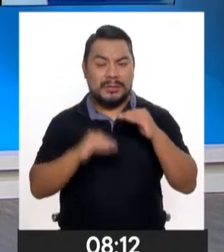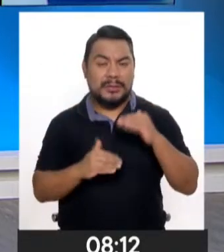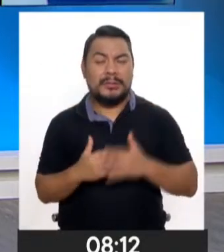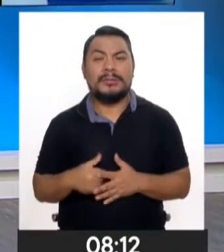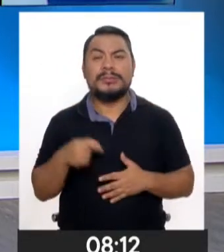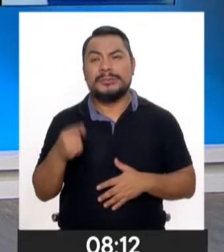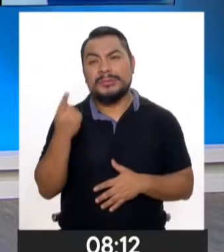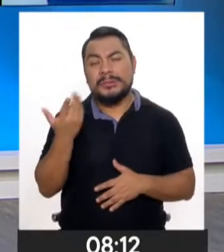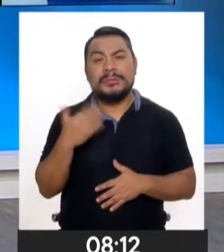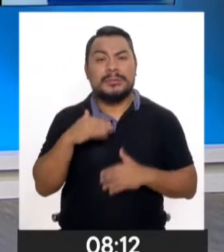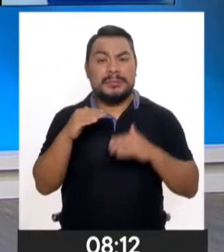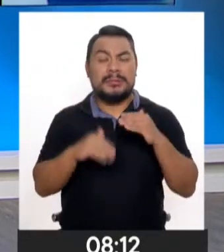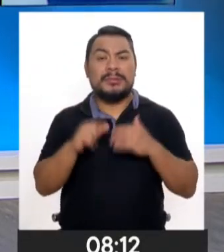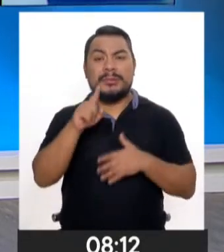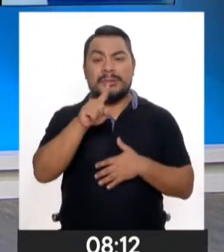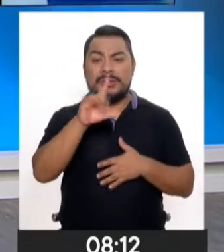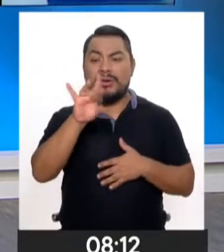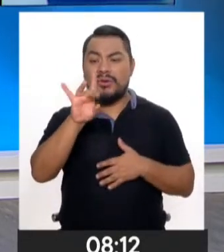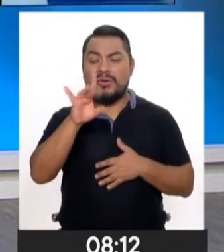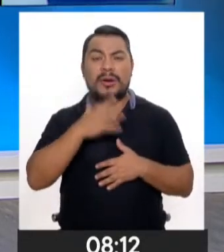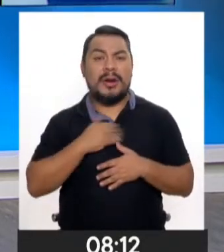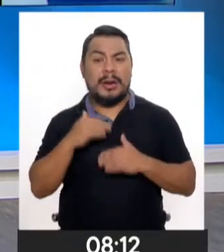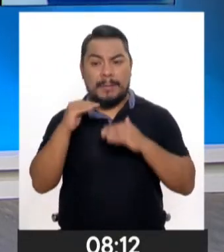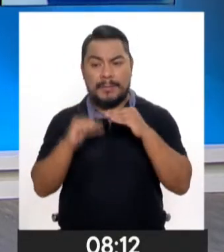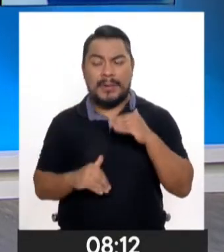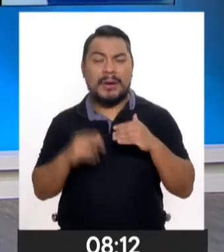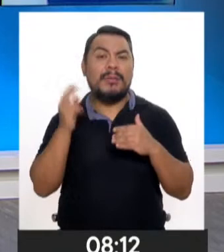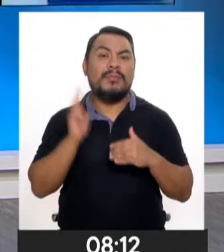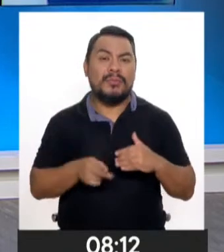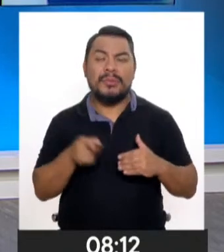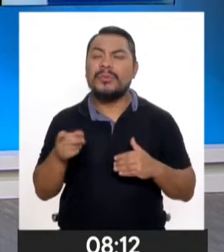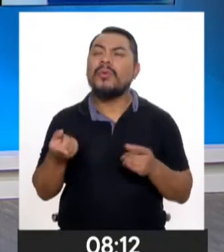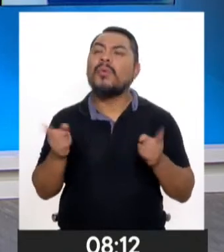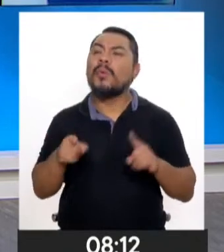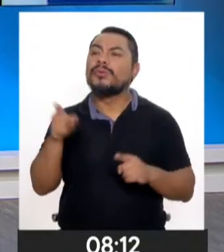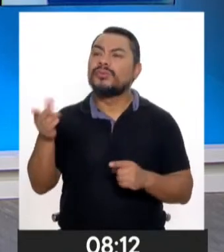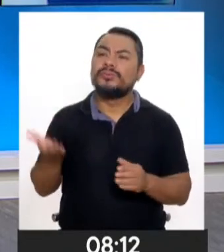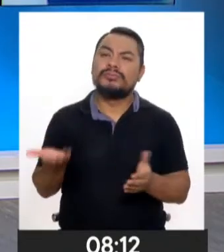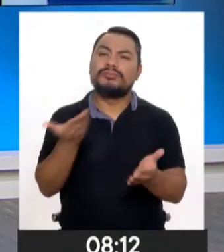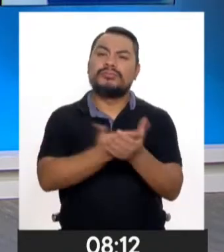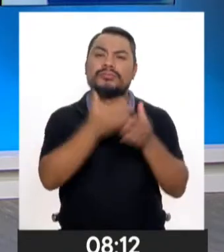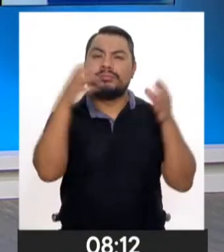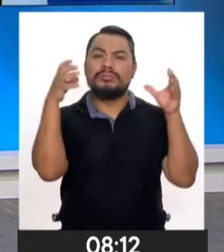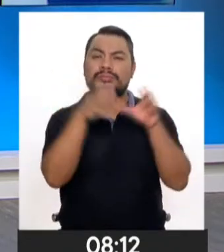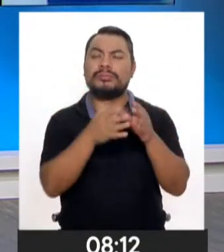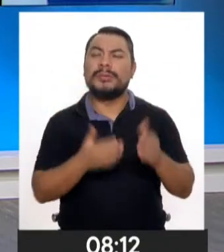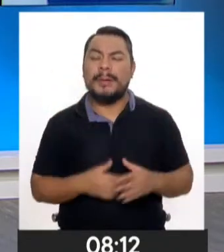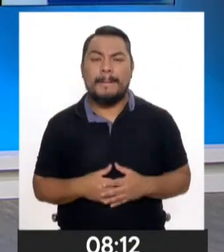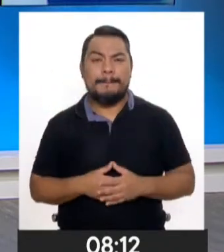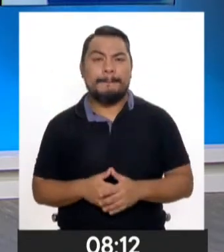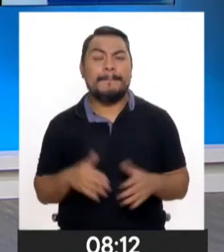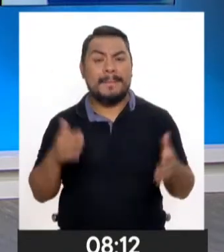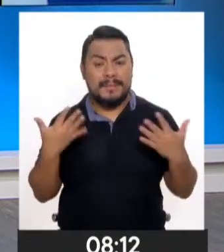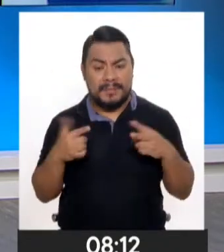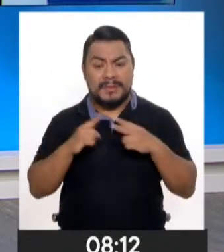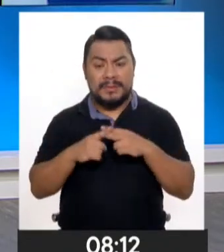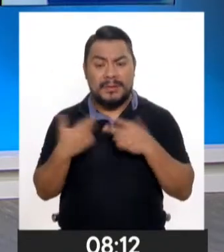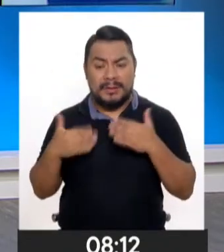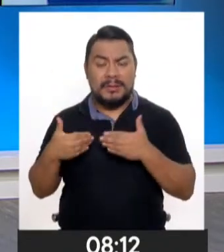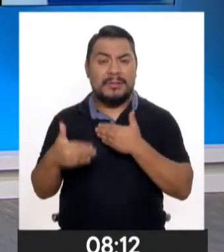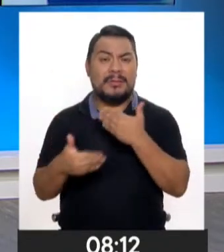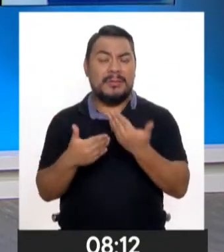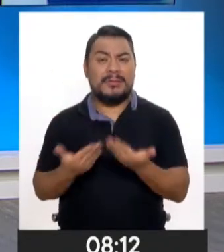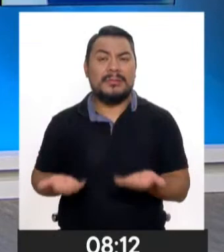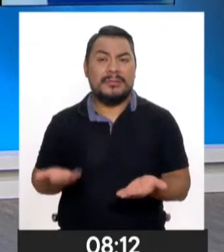entiendo, hasta menores de 18 años. ¿Cuándo se va a presentar esta iniciativa legislativa? Ya ha iniciado su proceso de